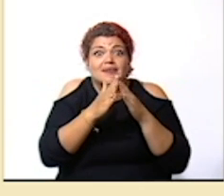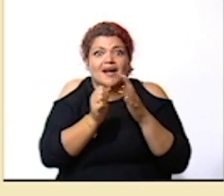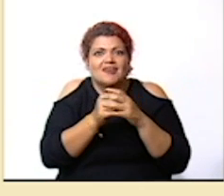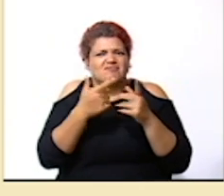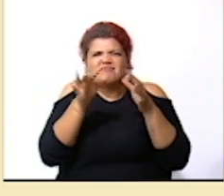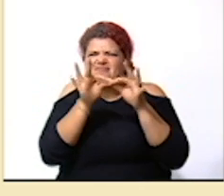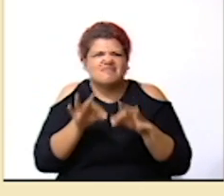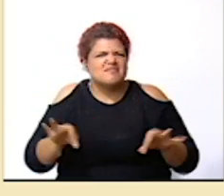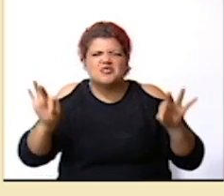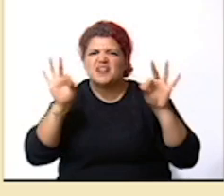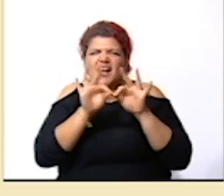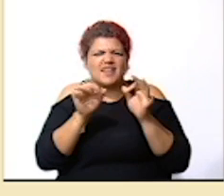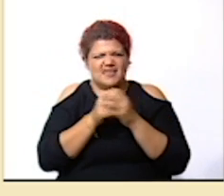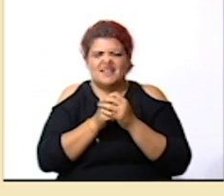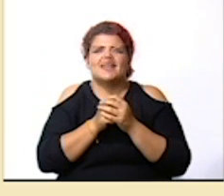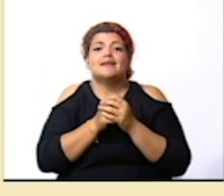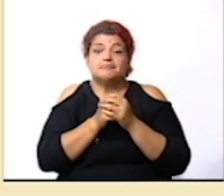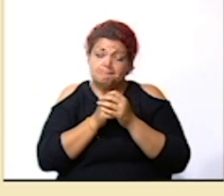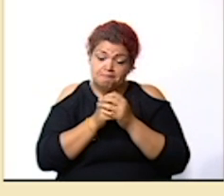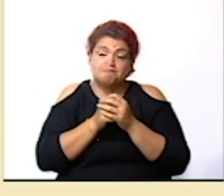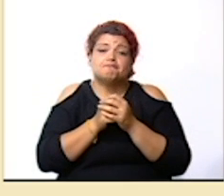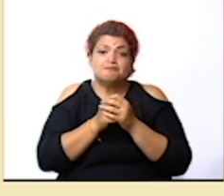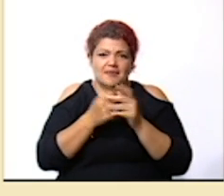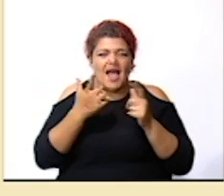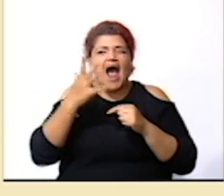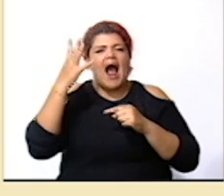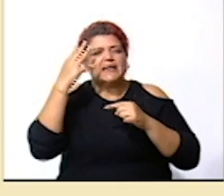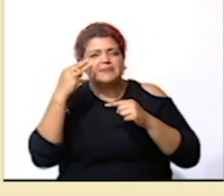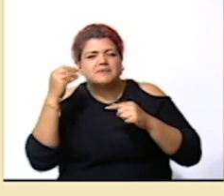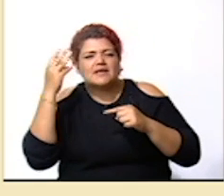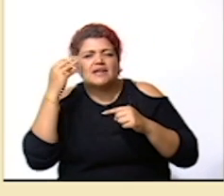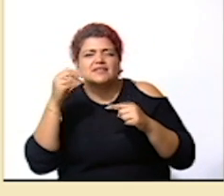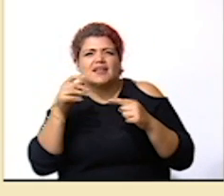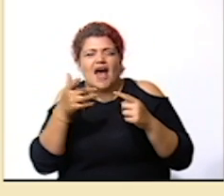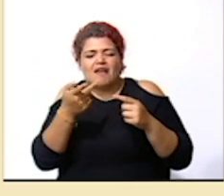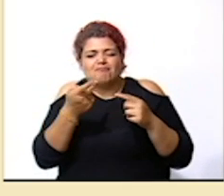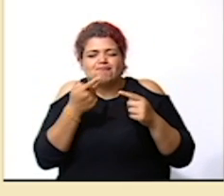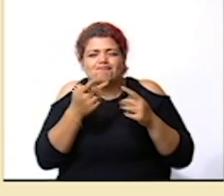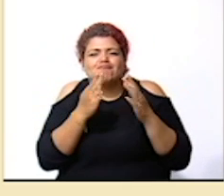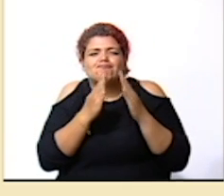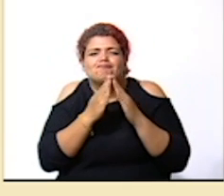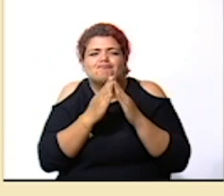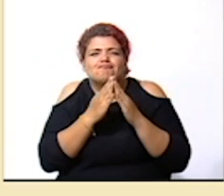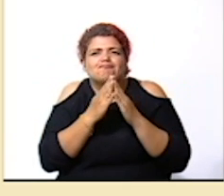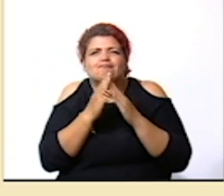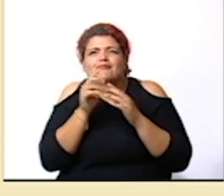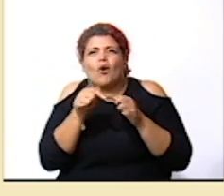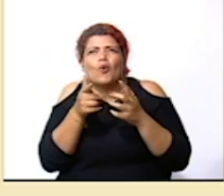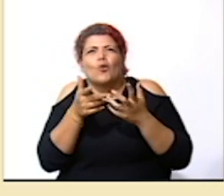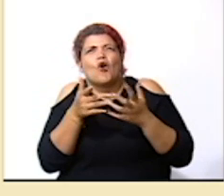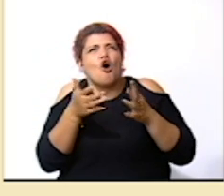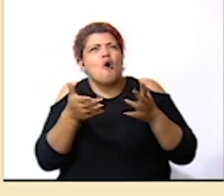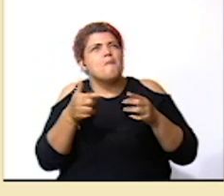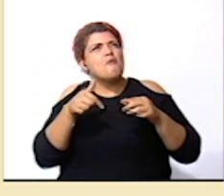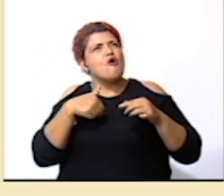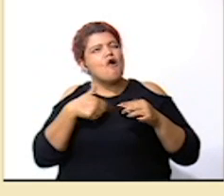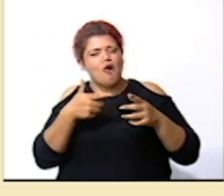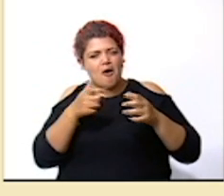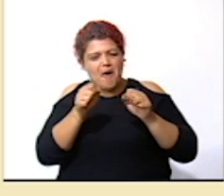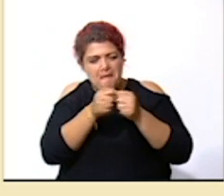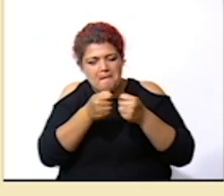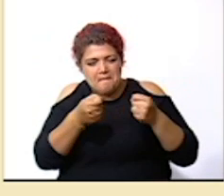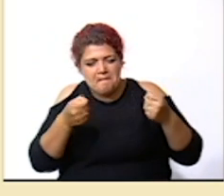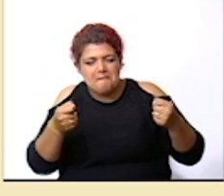importancia además, la experiencia de vivir con ustedes, el día de hoy, el poder elaborar el